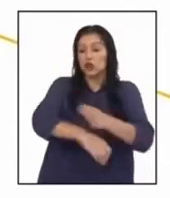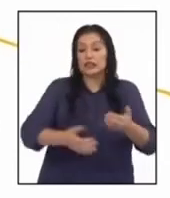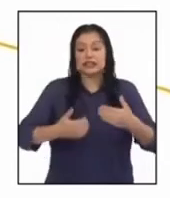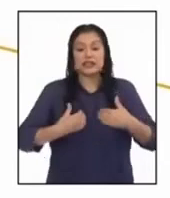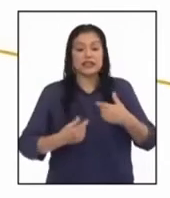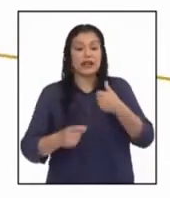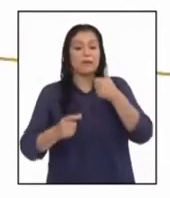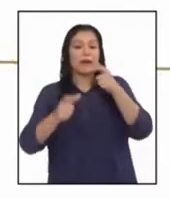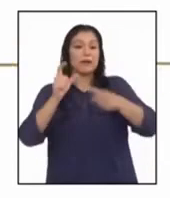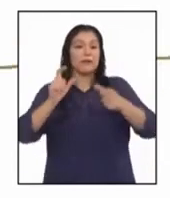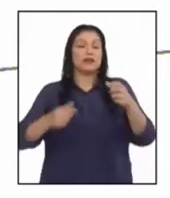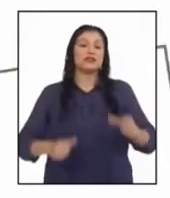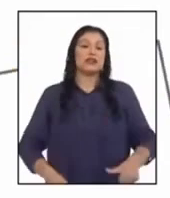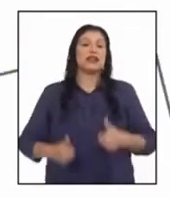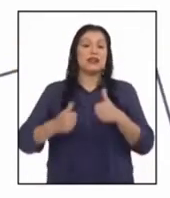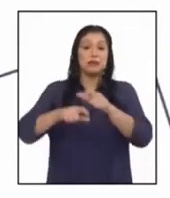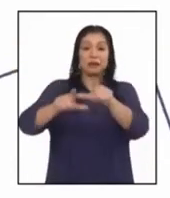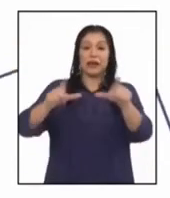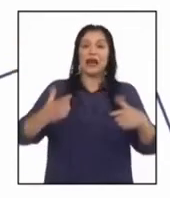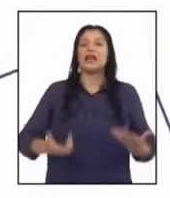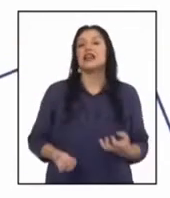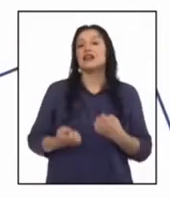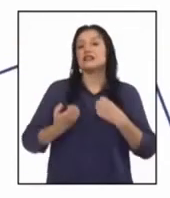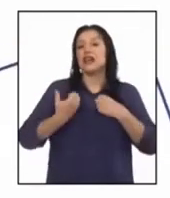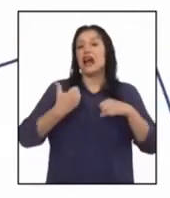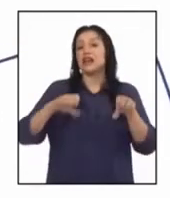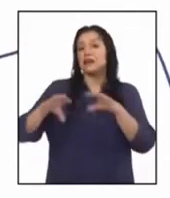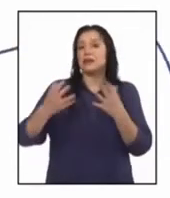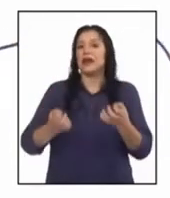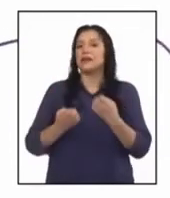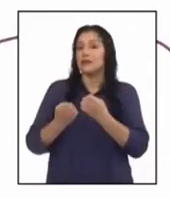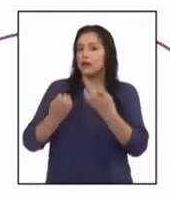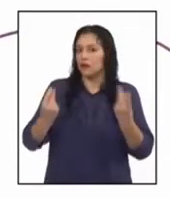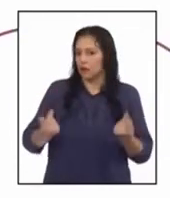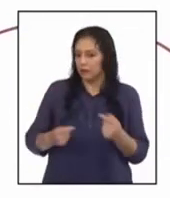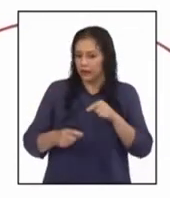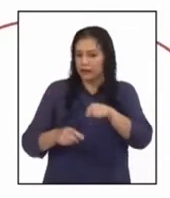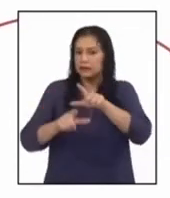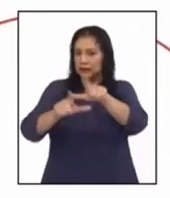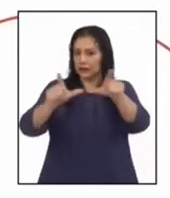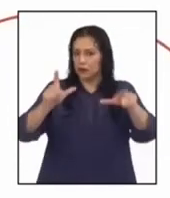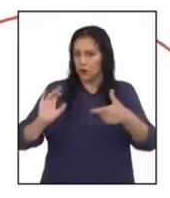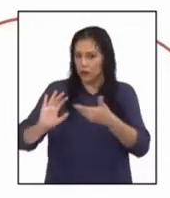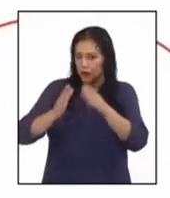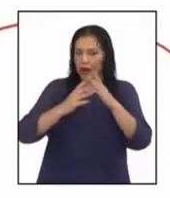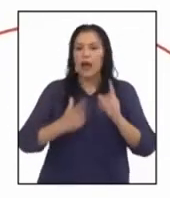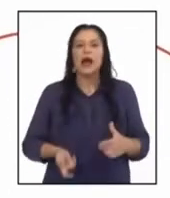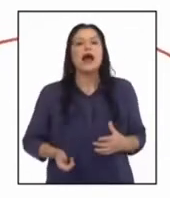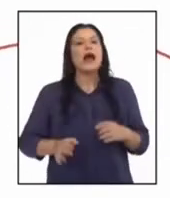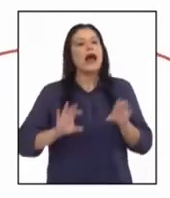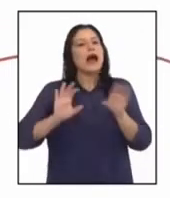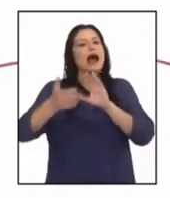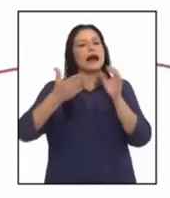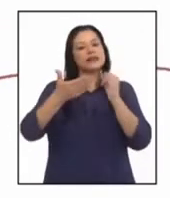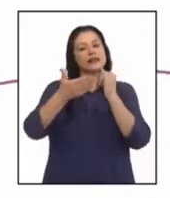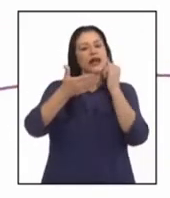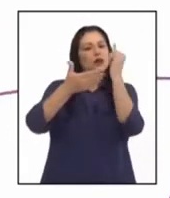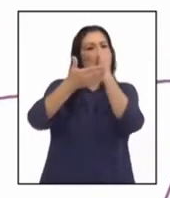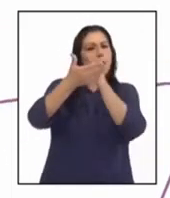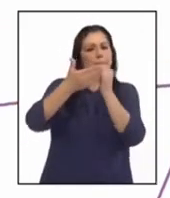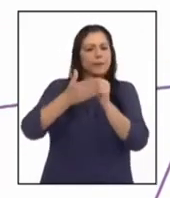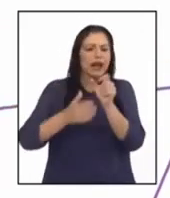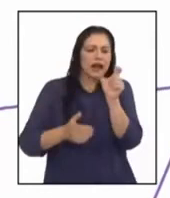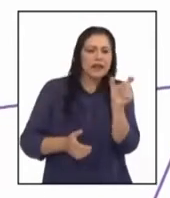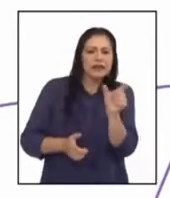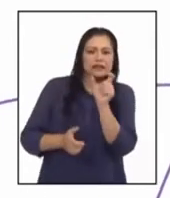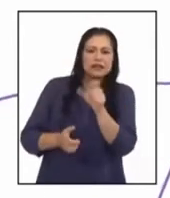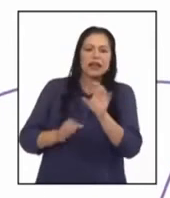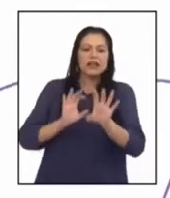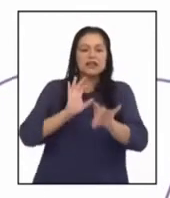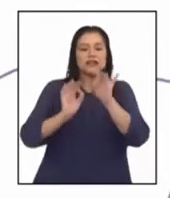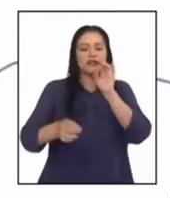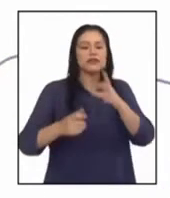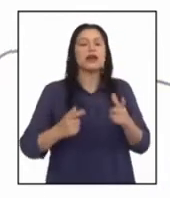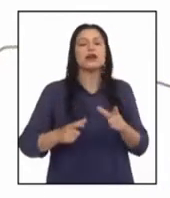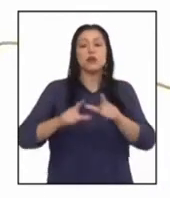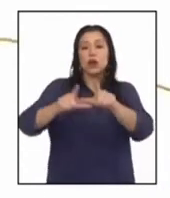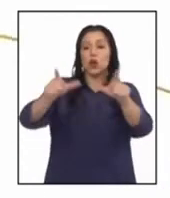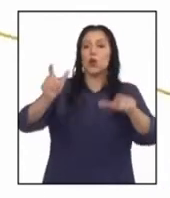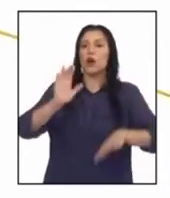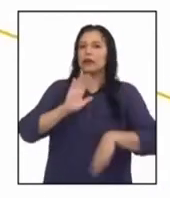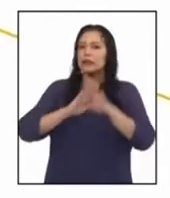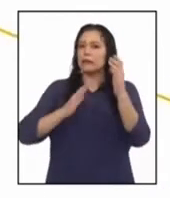y las actividades económicas del lugar. Para ello deberán elaborar un plano a escala identificando la zona de mayor